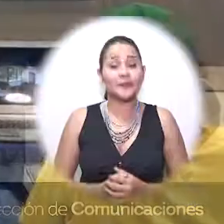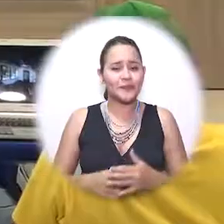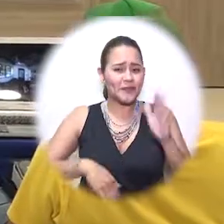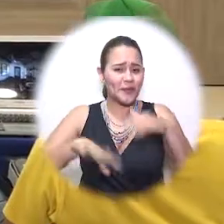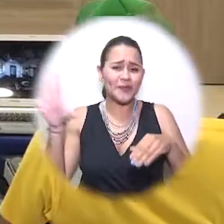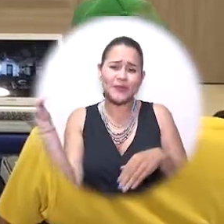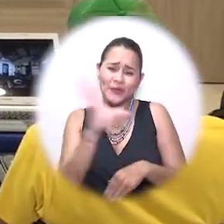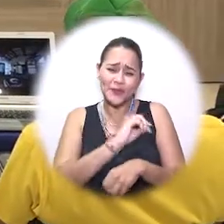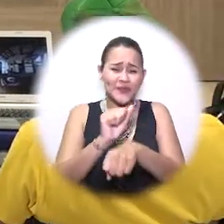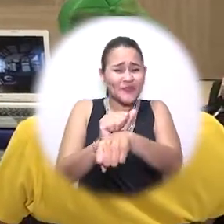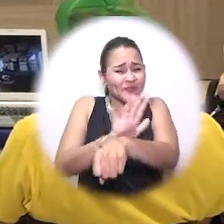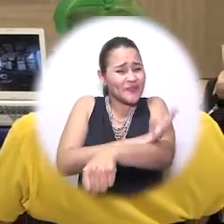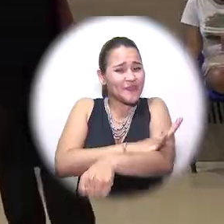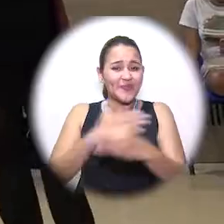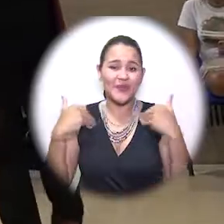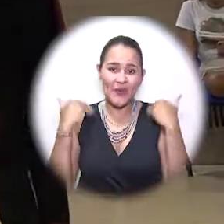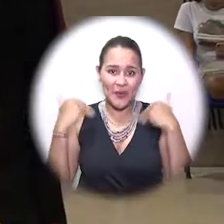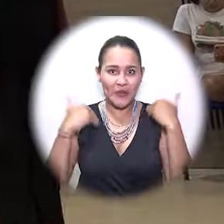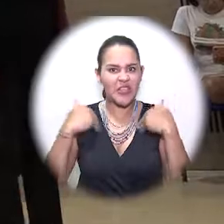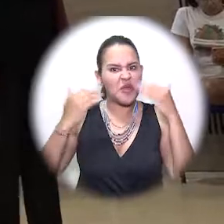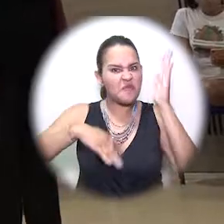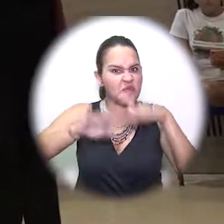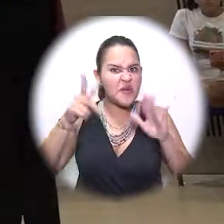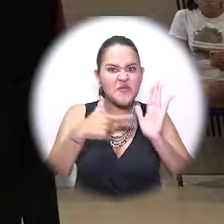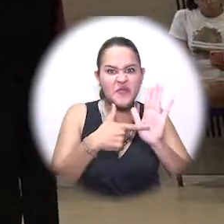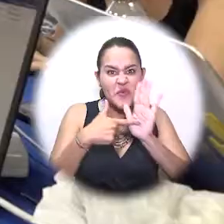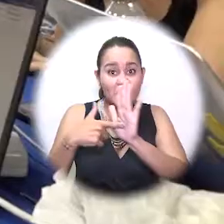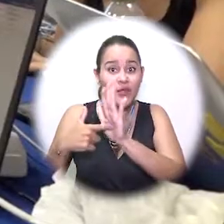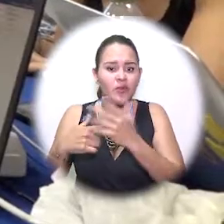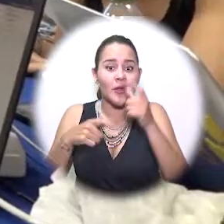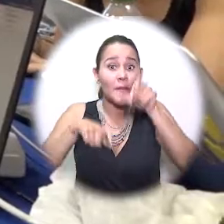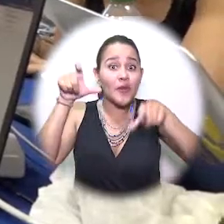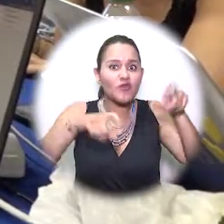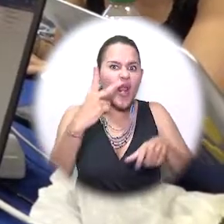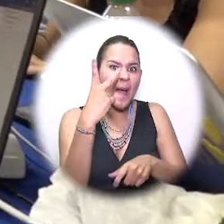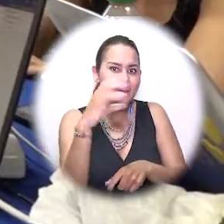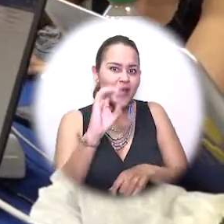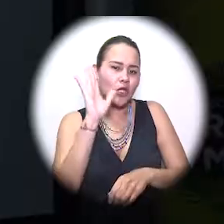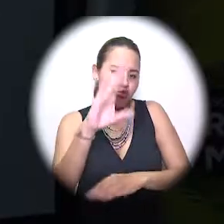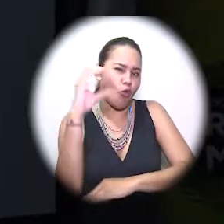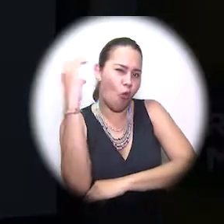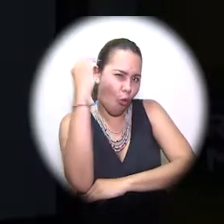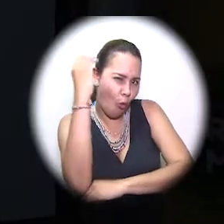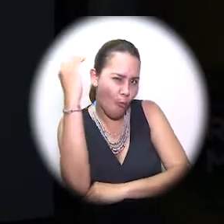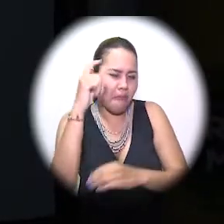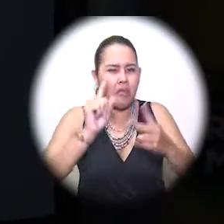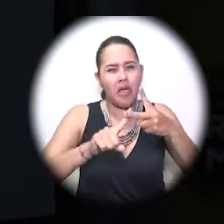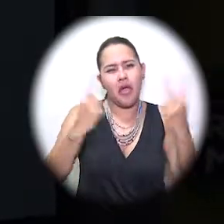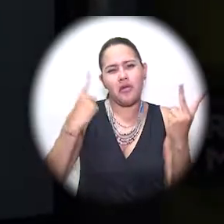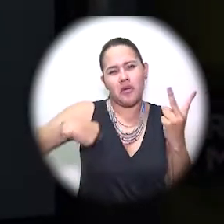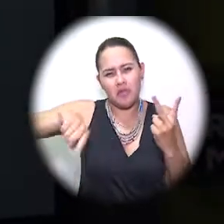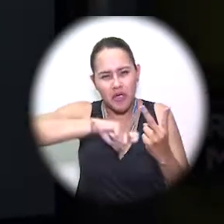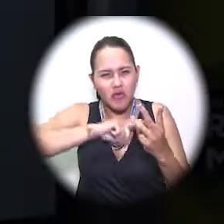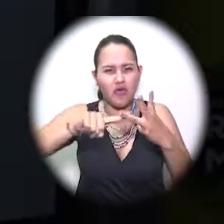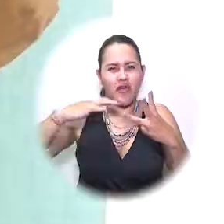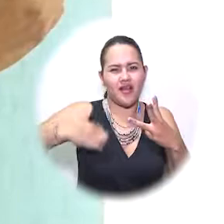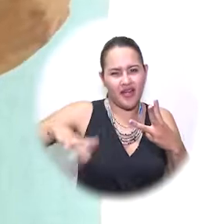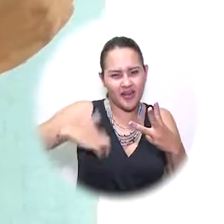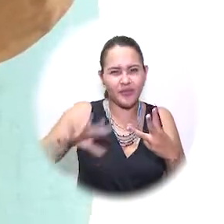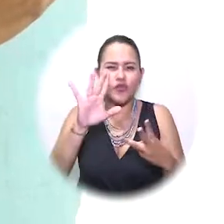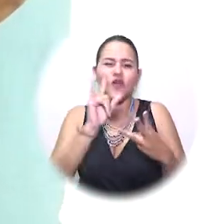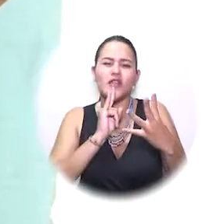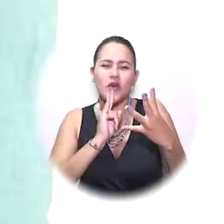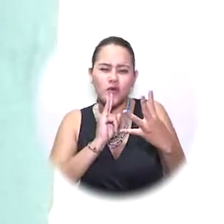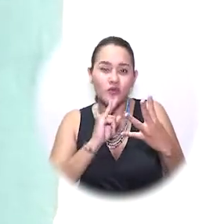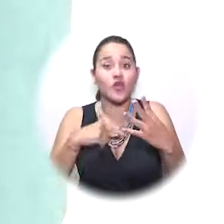De manera emocionante se presentaron los pitch-up finales de los 20 emprendedores colombianos, españoles, argentinos, estadounidenses y